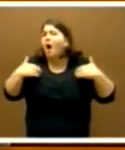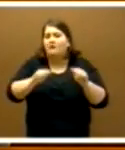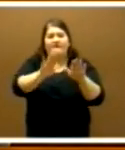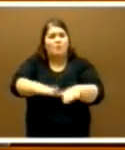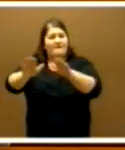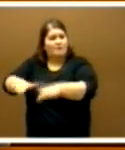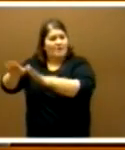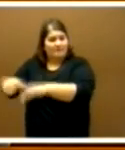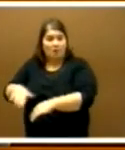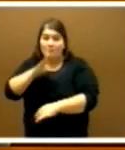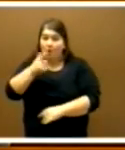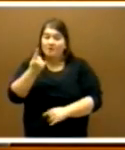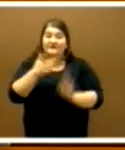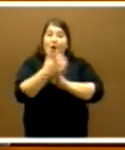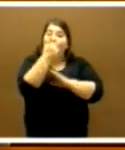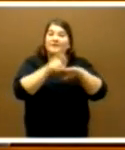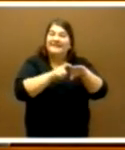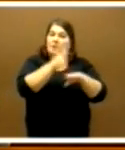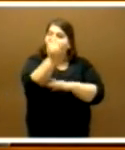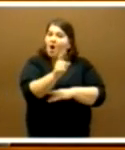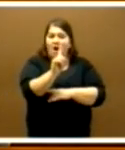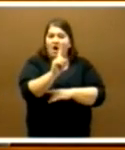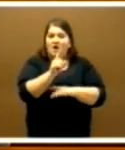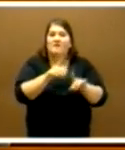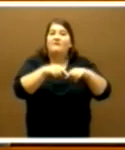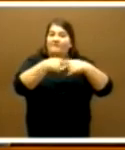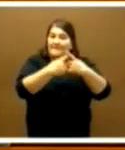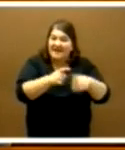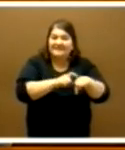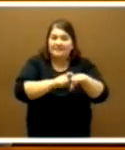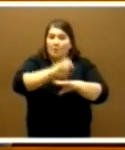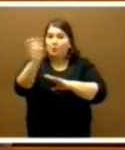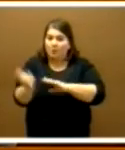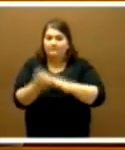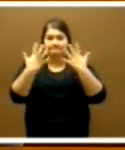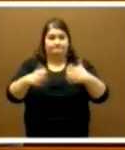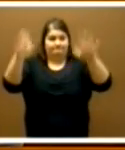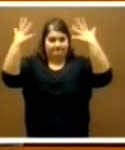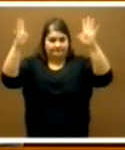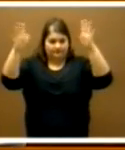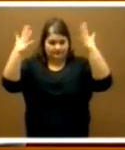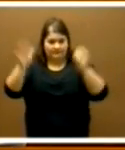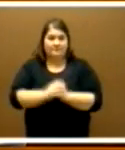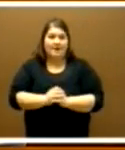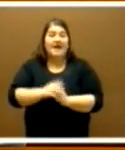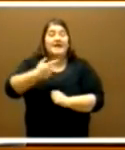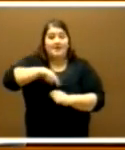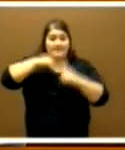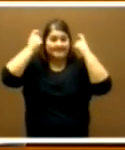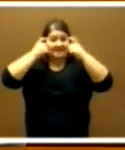que no es solamente uno, sino que son varios tipos de familia y que lo que tratamos de hacer, además,